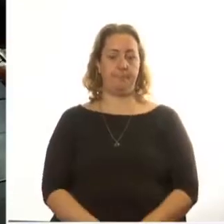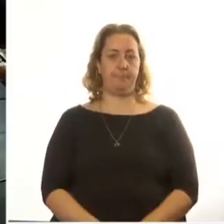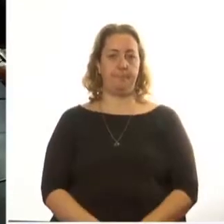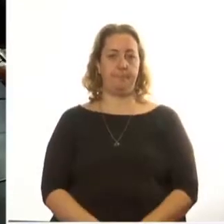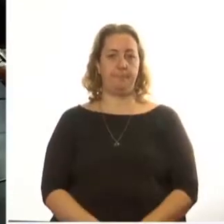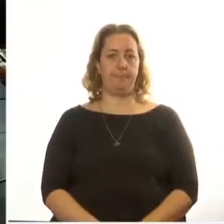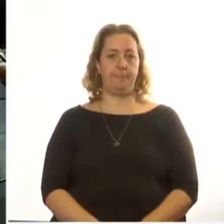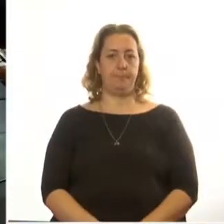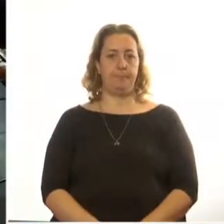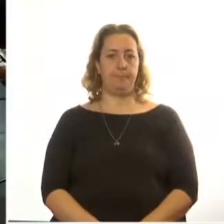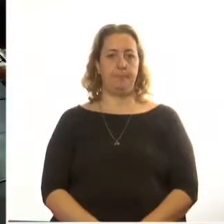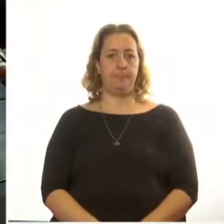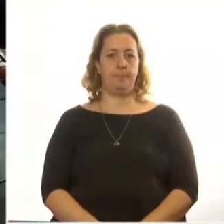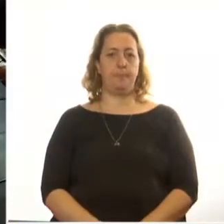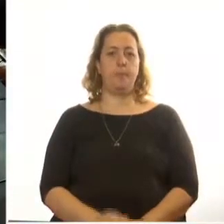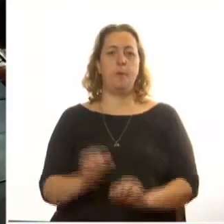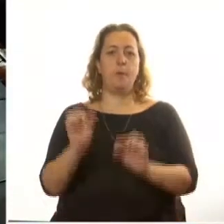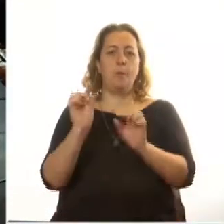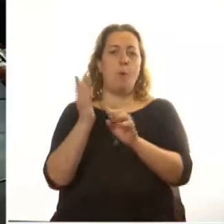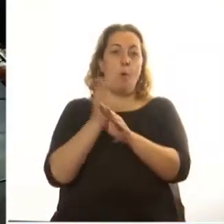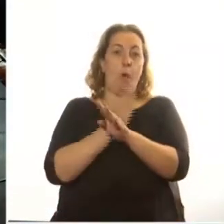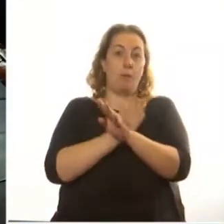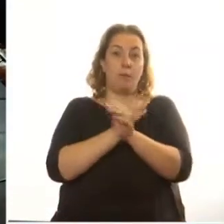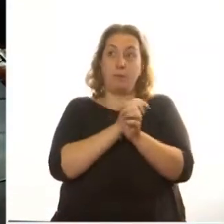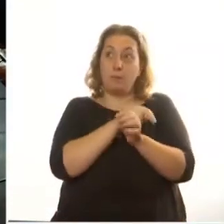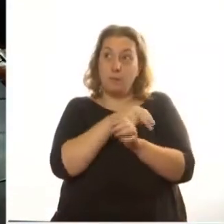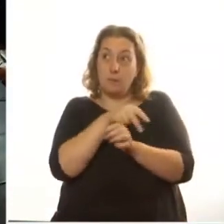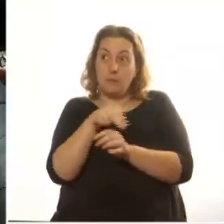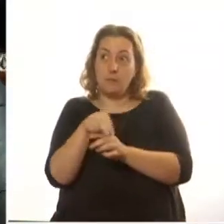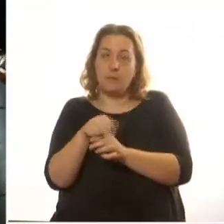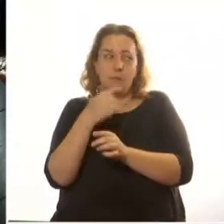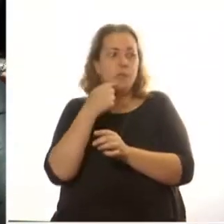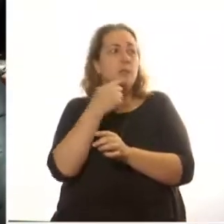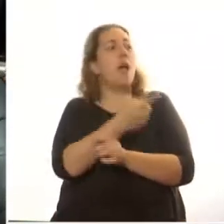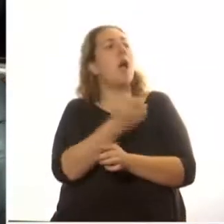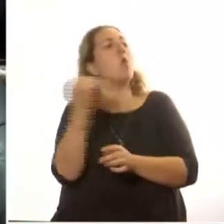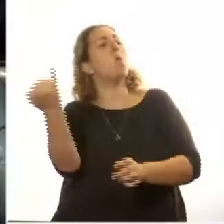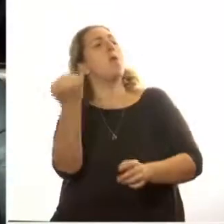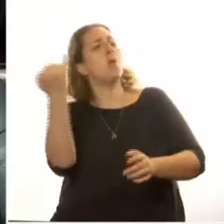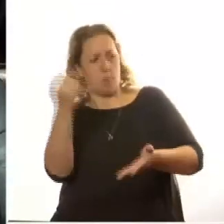Poco antes de ser asesinado. Judíos, escriban.